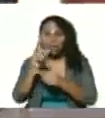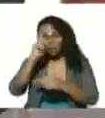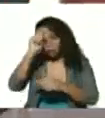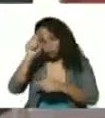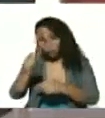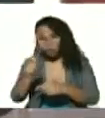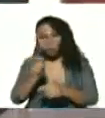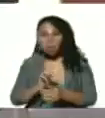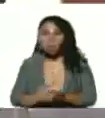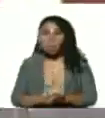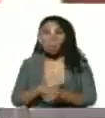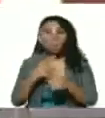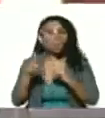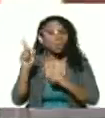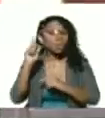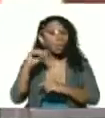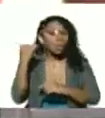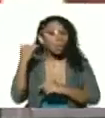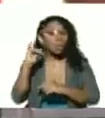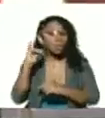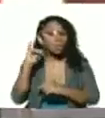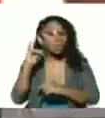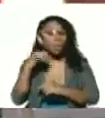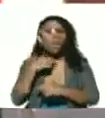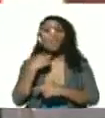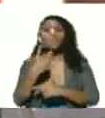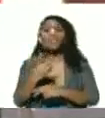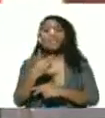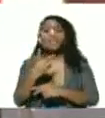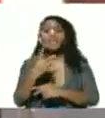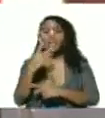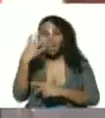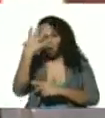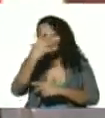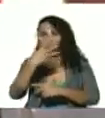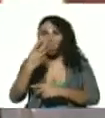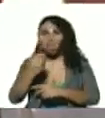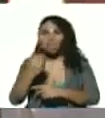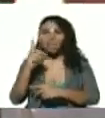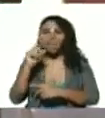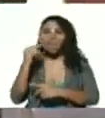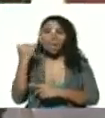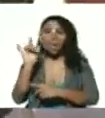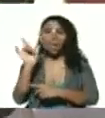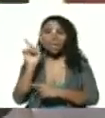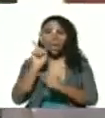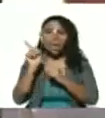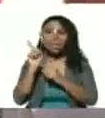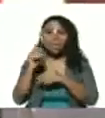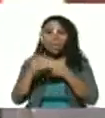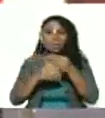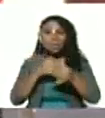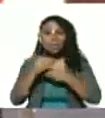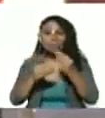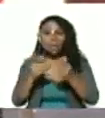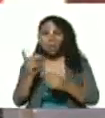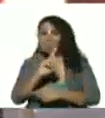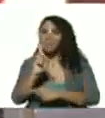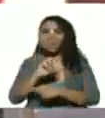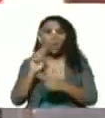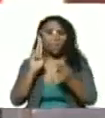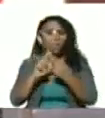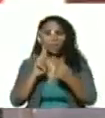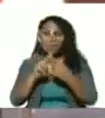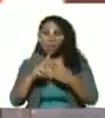pero también están las voces jóvenes también están aquellos que no lo conocieron en